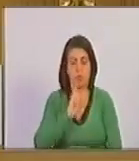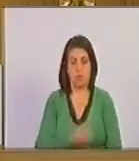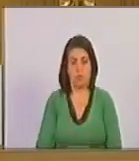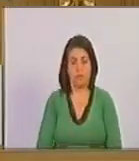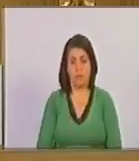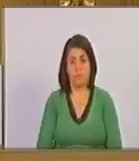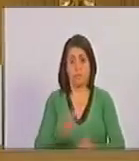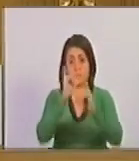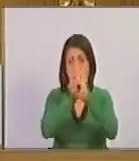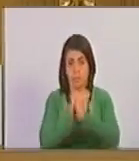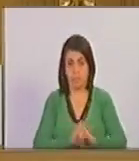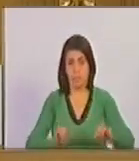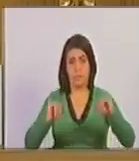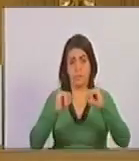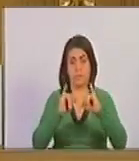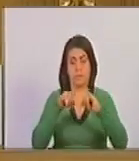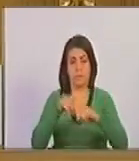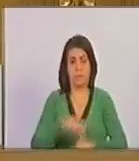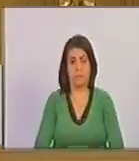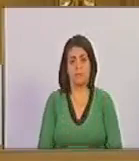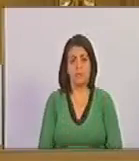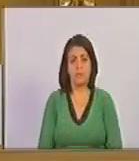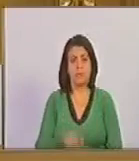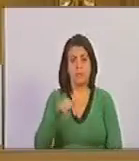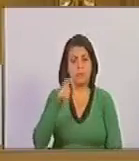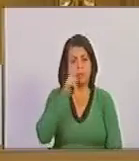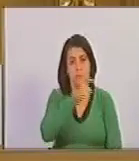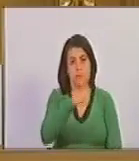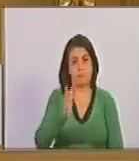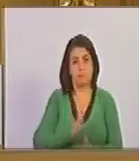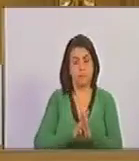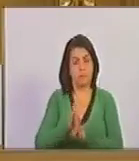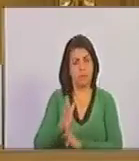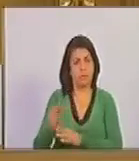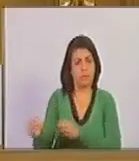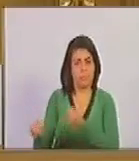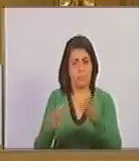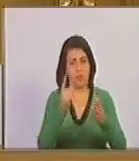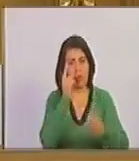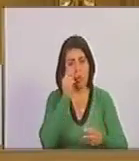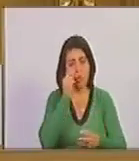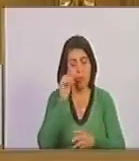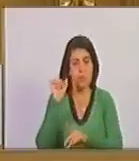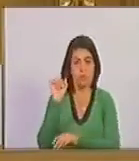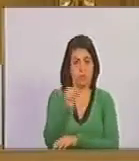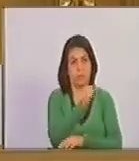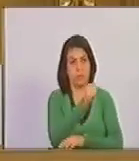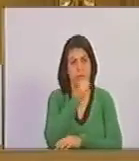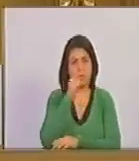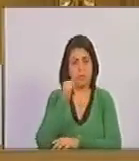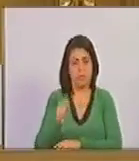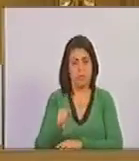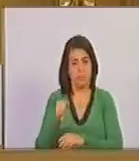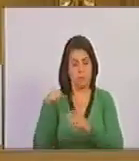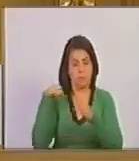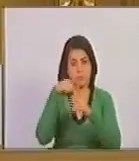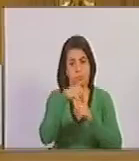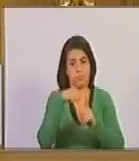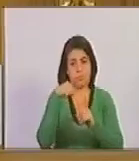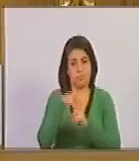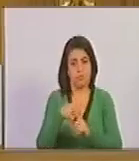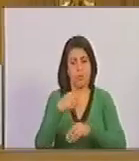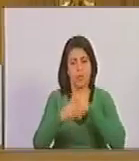que salió a la independencia, este pueblo sigue enviando hombres a combatir y a hombres a luchar y a